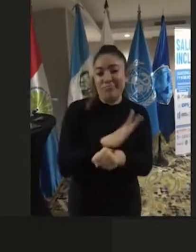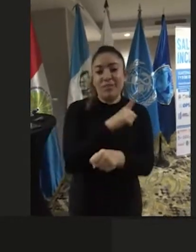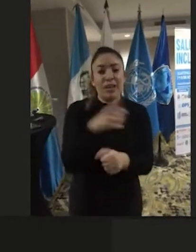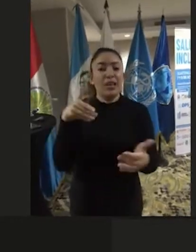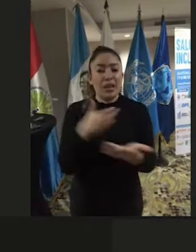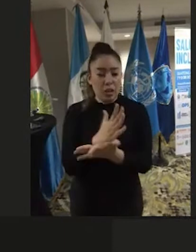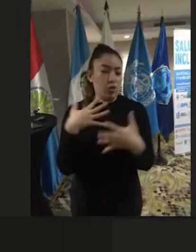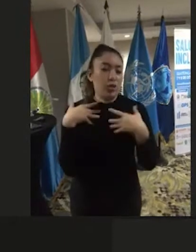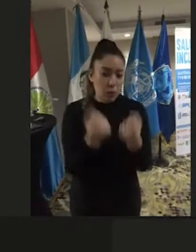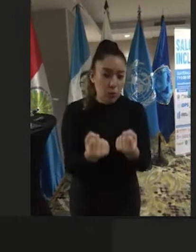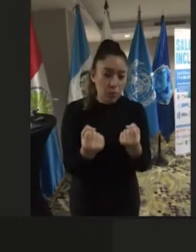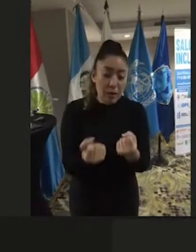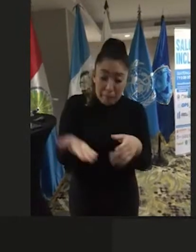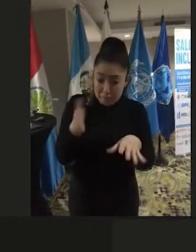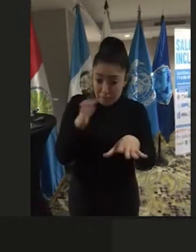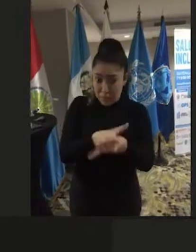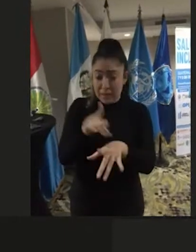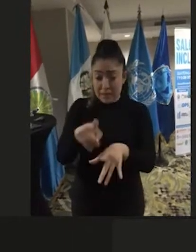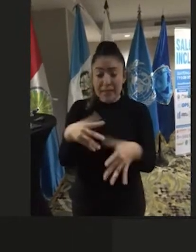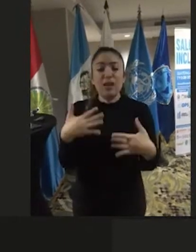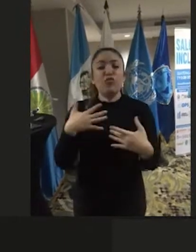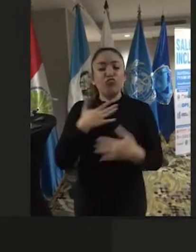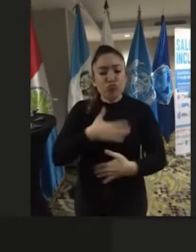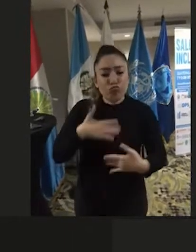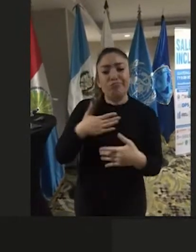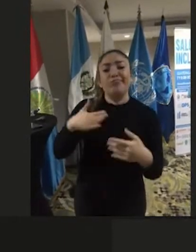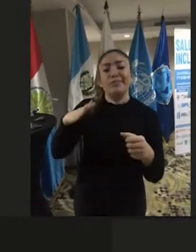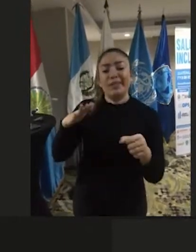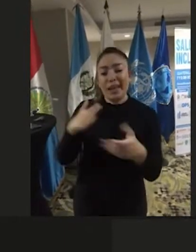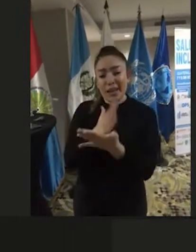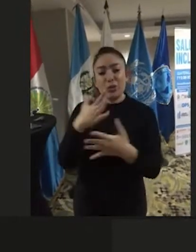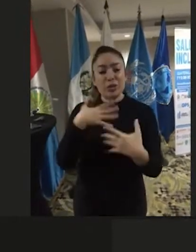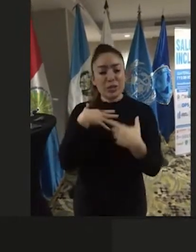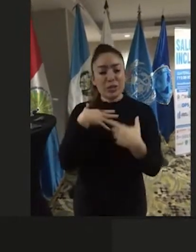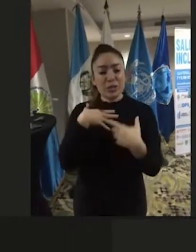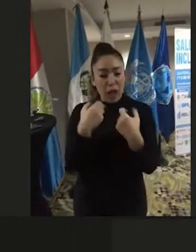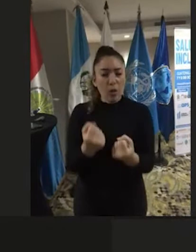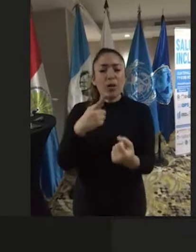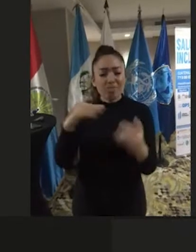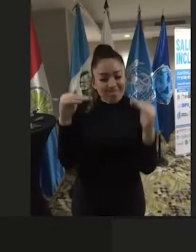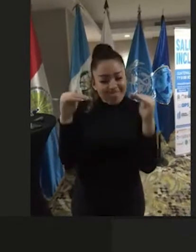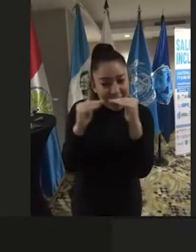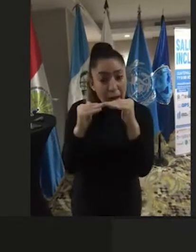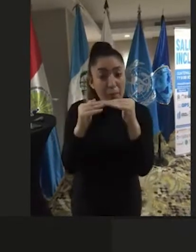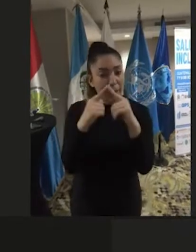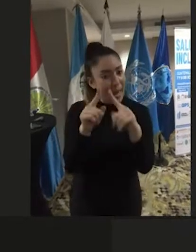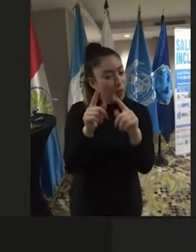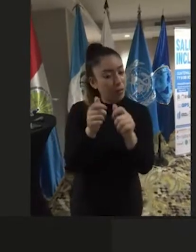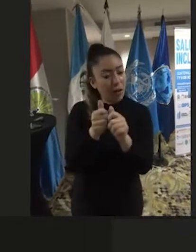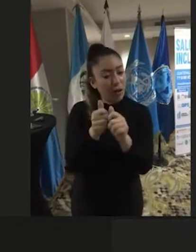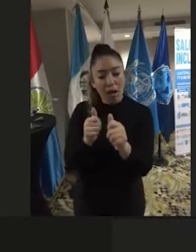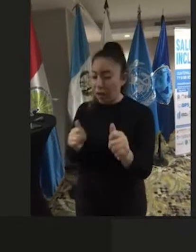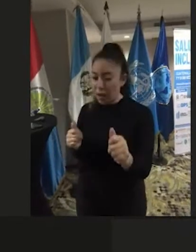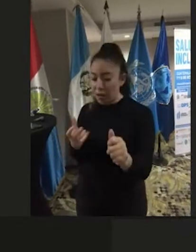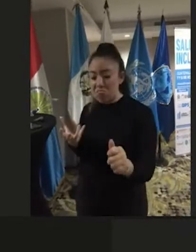y adicionalmente un goce del derecho a la salud con equidad, pero sin dejar a nadie atrás. Y